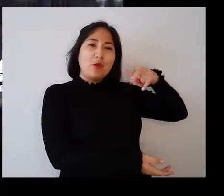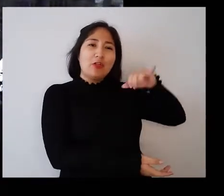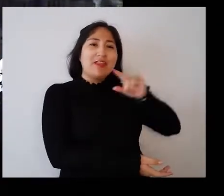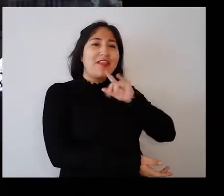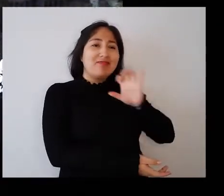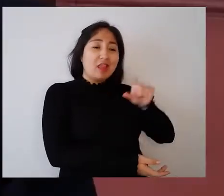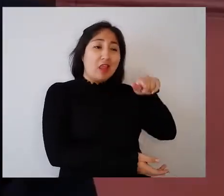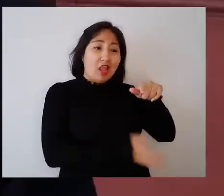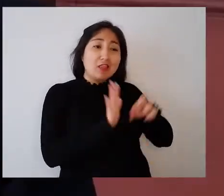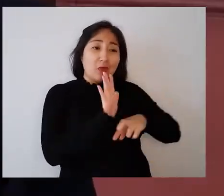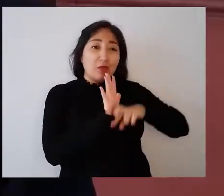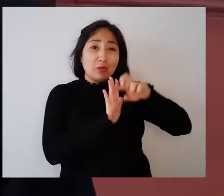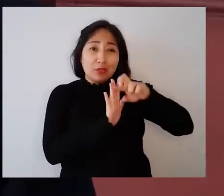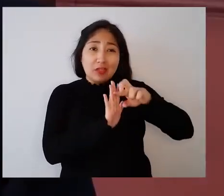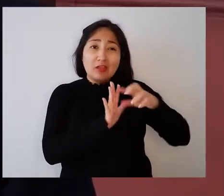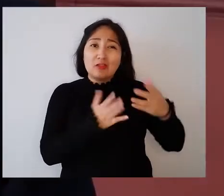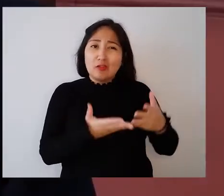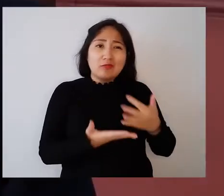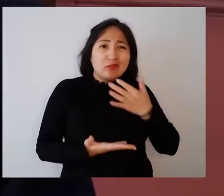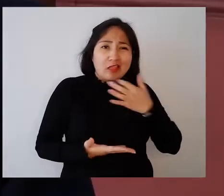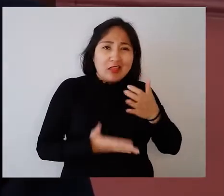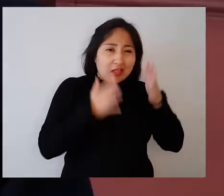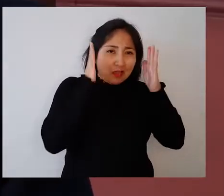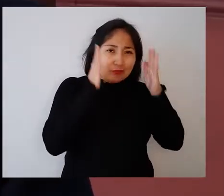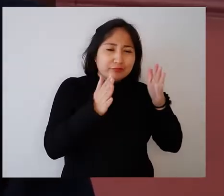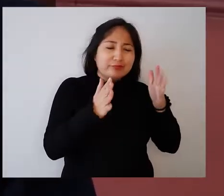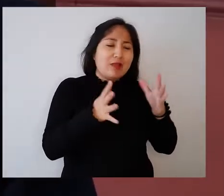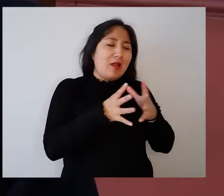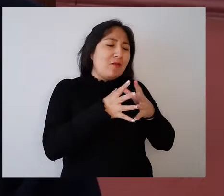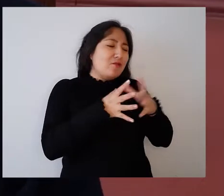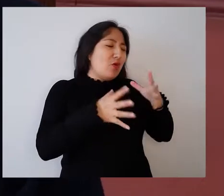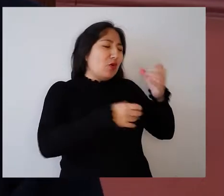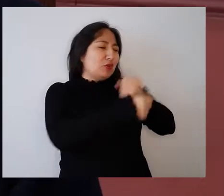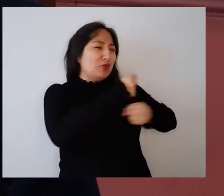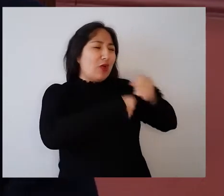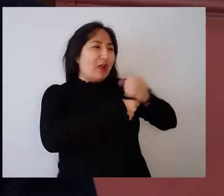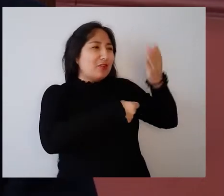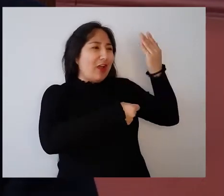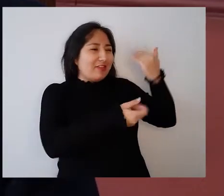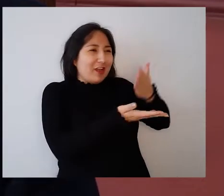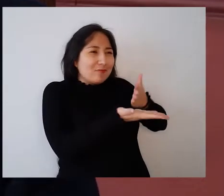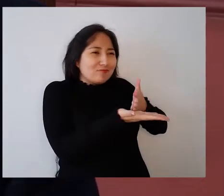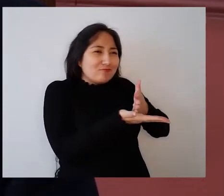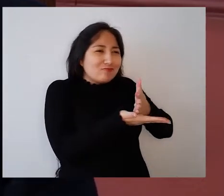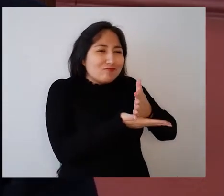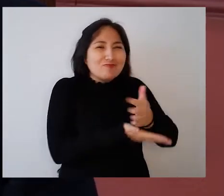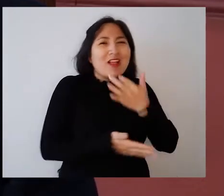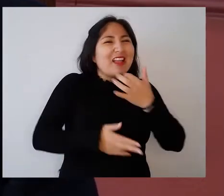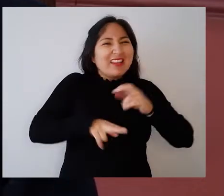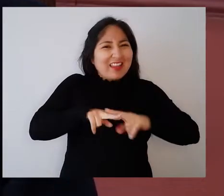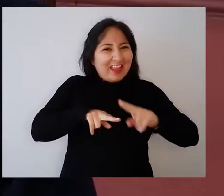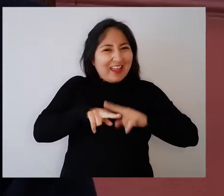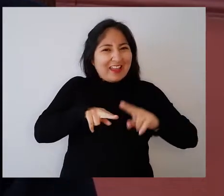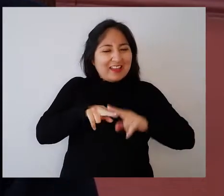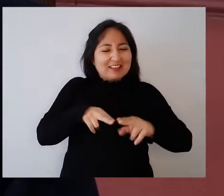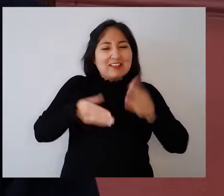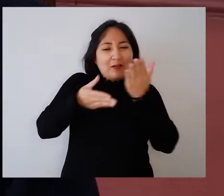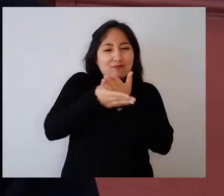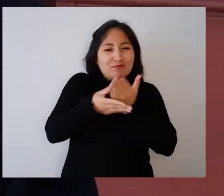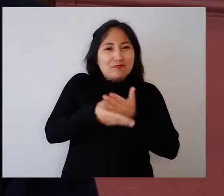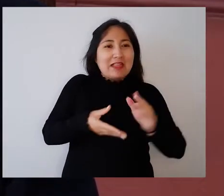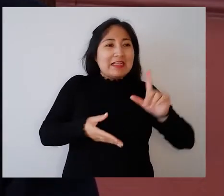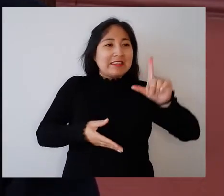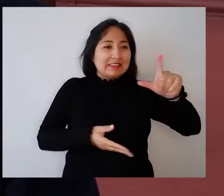Este proyecto es un proyecto que data de unos tres años atrás, en su inicio, y que reúne o hace sinergia